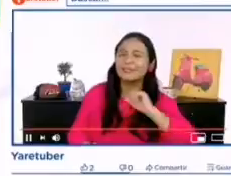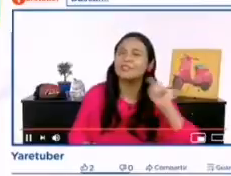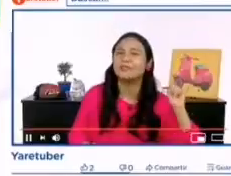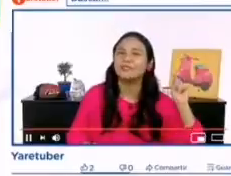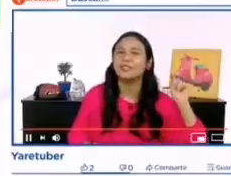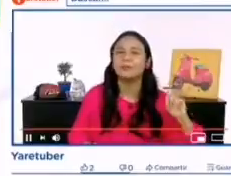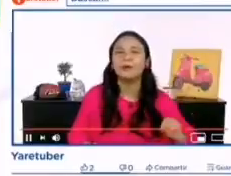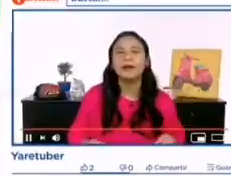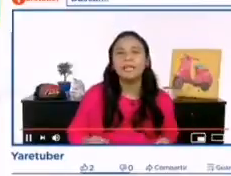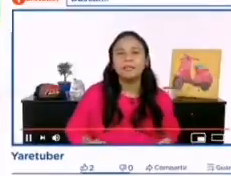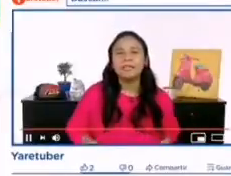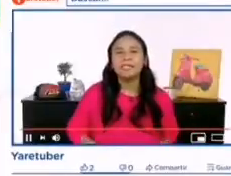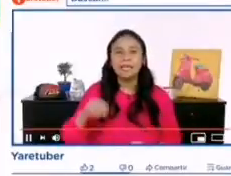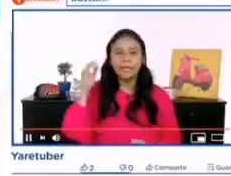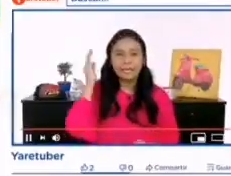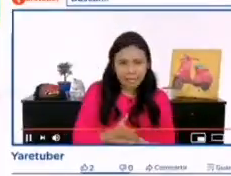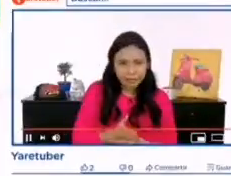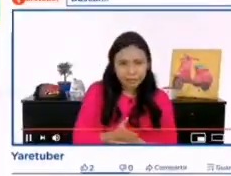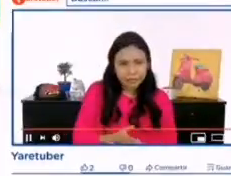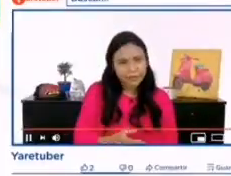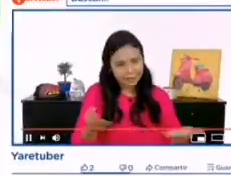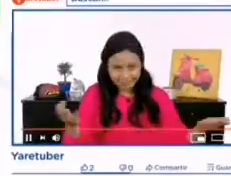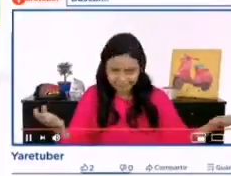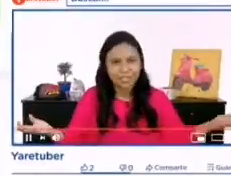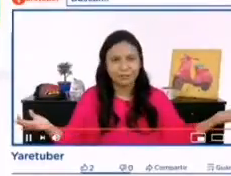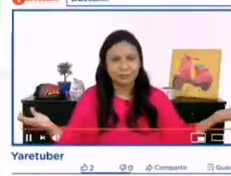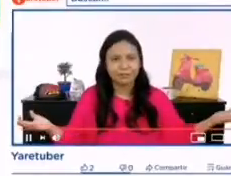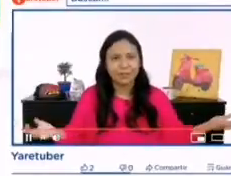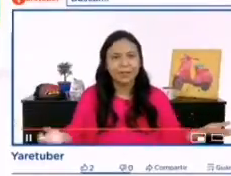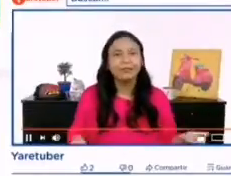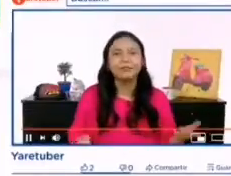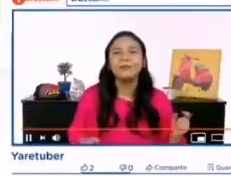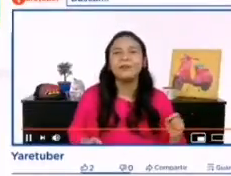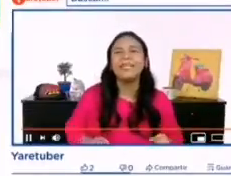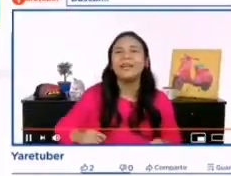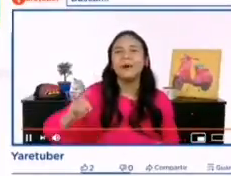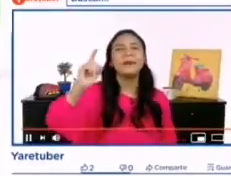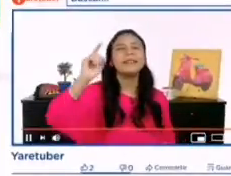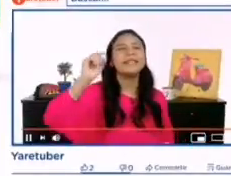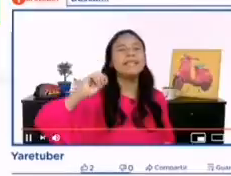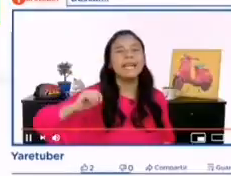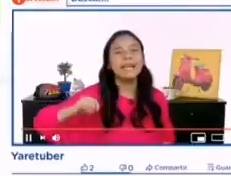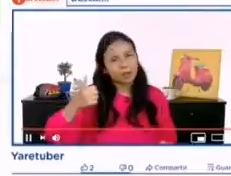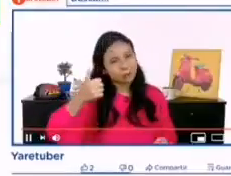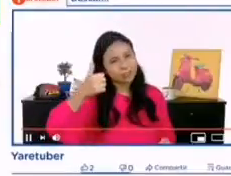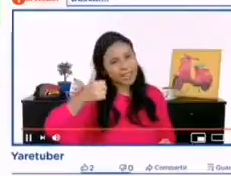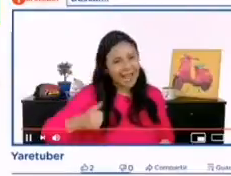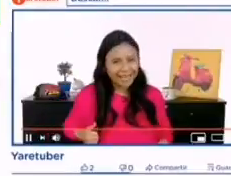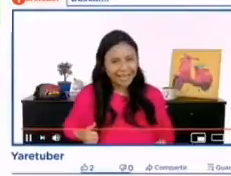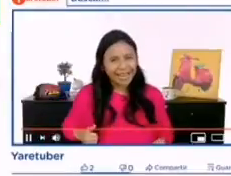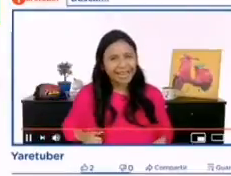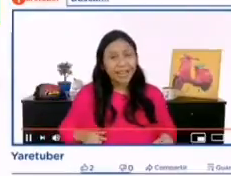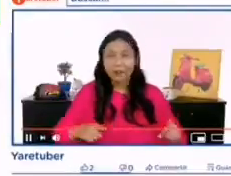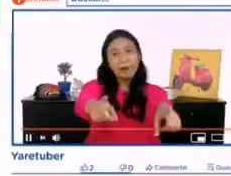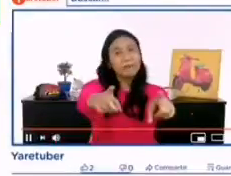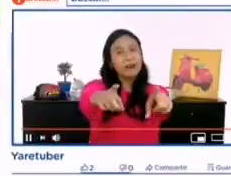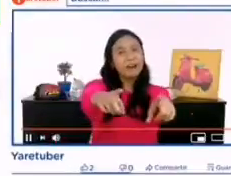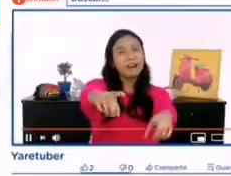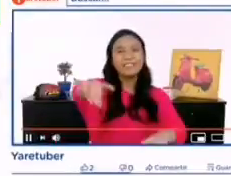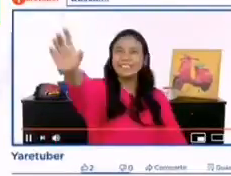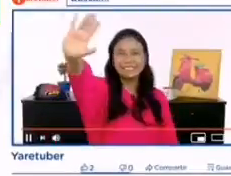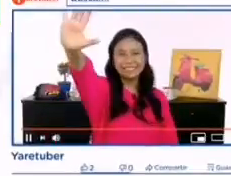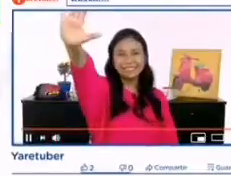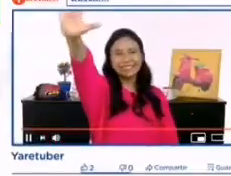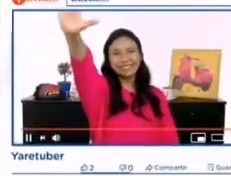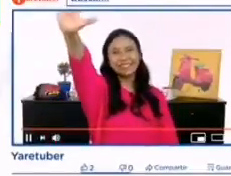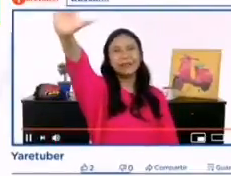de todo texto instructivo. Deben ser directos y sencillos. No se olviden de compartir y darle me gusta al canal. ¡Nos